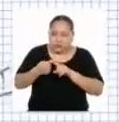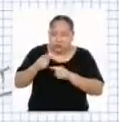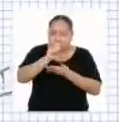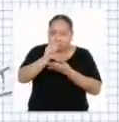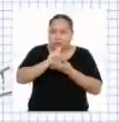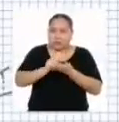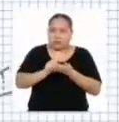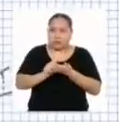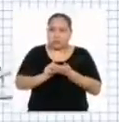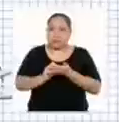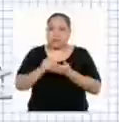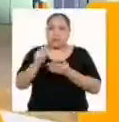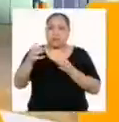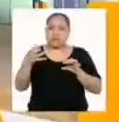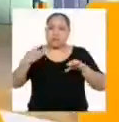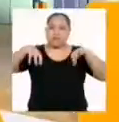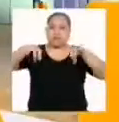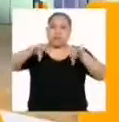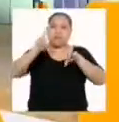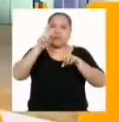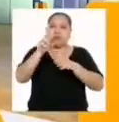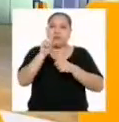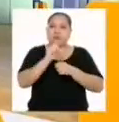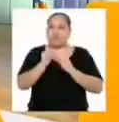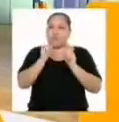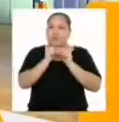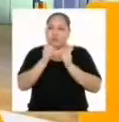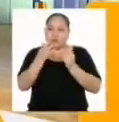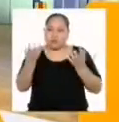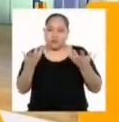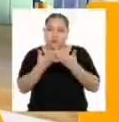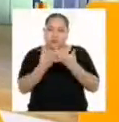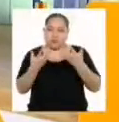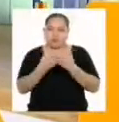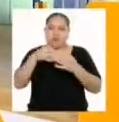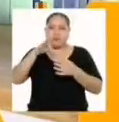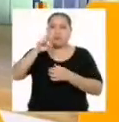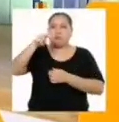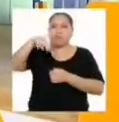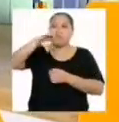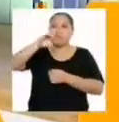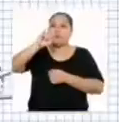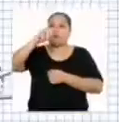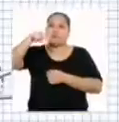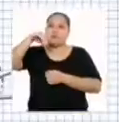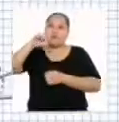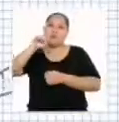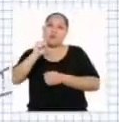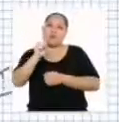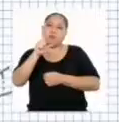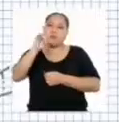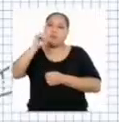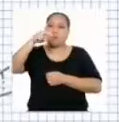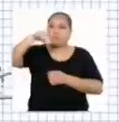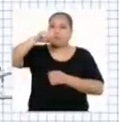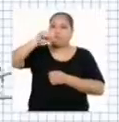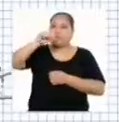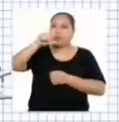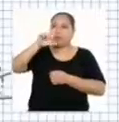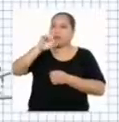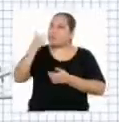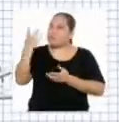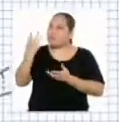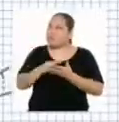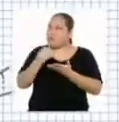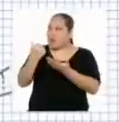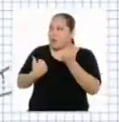datos o variaciones y las dos magnitudes, Y transformamos esas relaciones en funciones lineales. ¿Qué le parece si nos apoyamos en